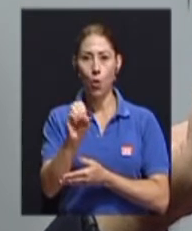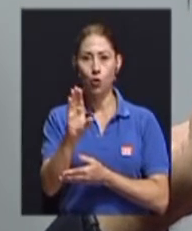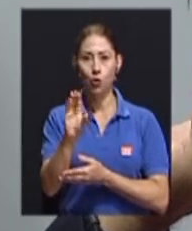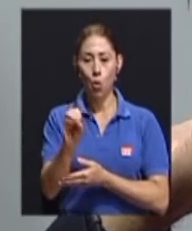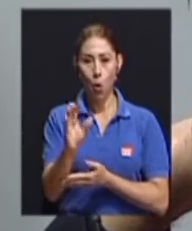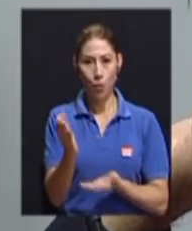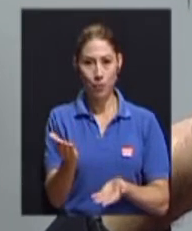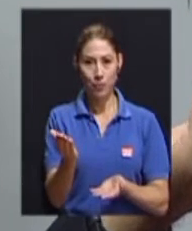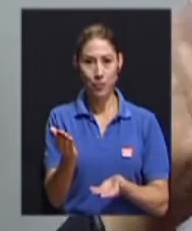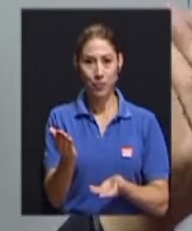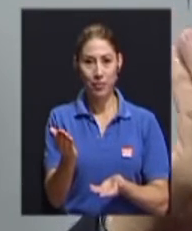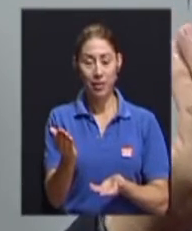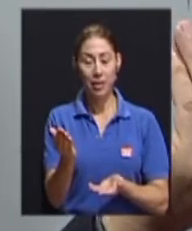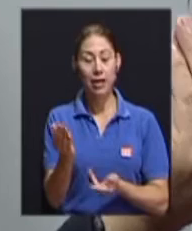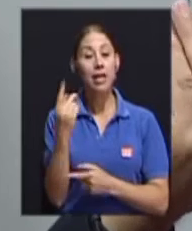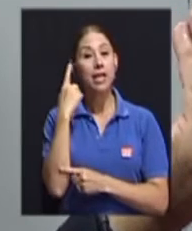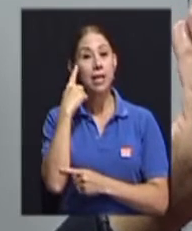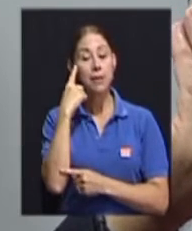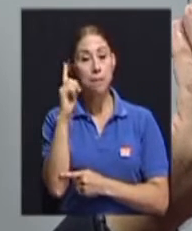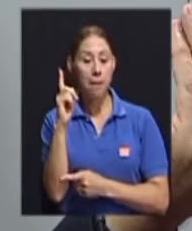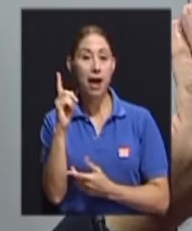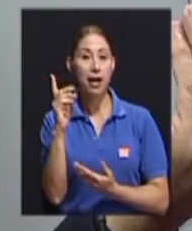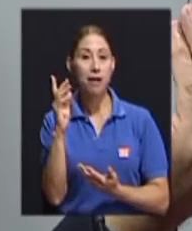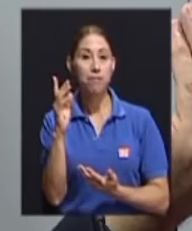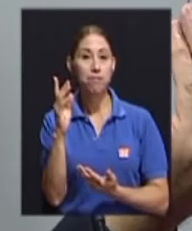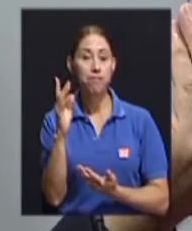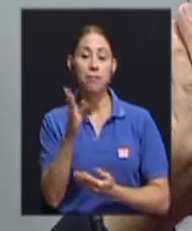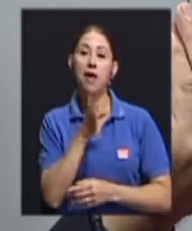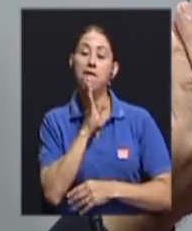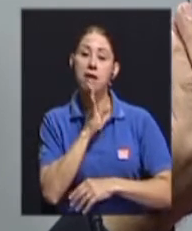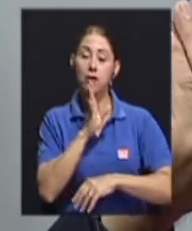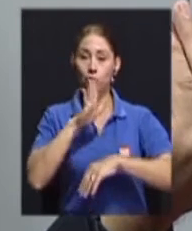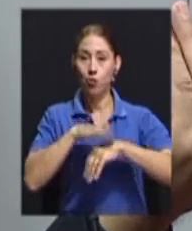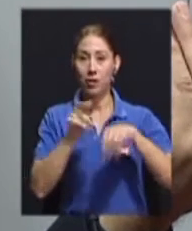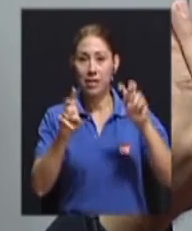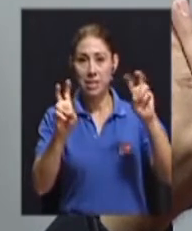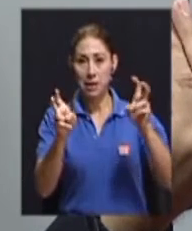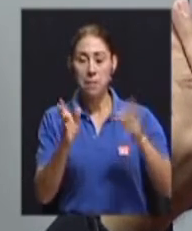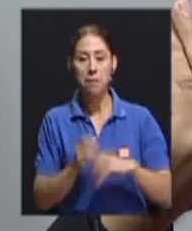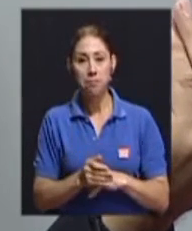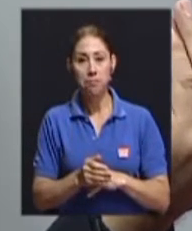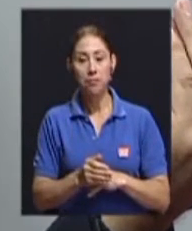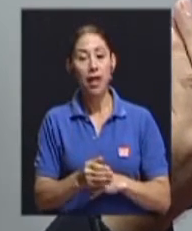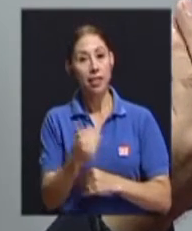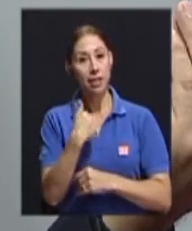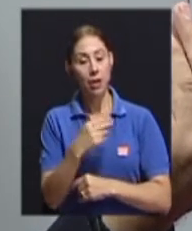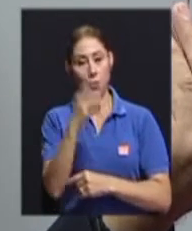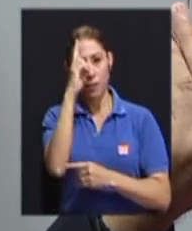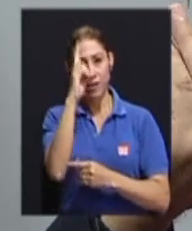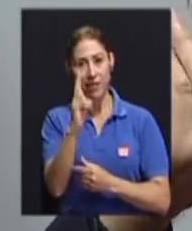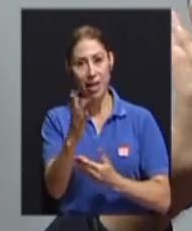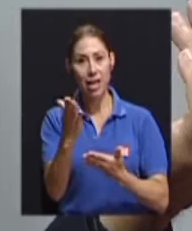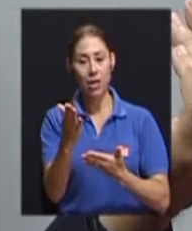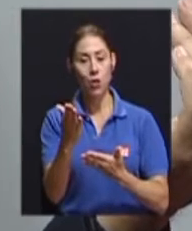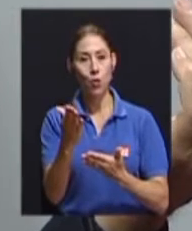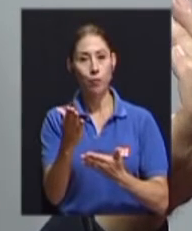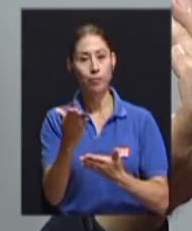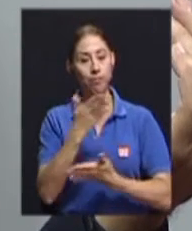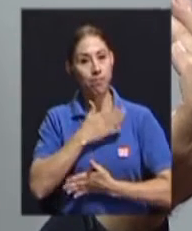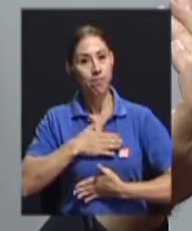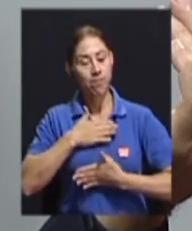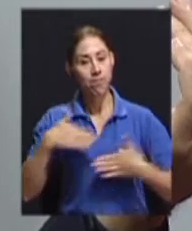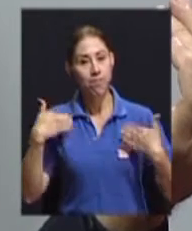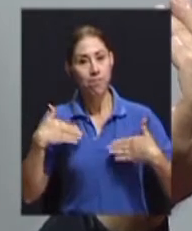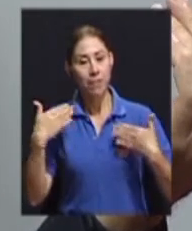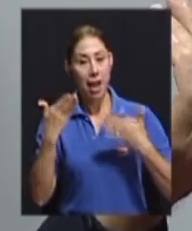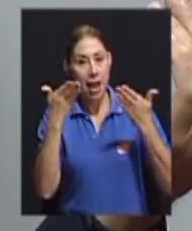Y para referirnos a ese tema, tengo el privilegio y el placer de que